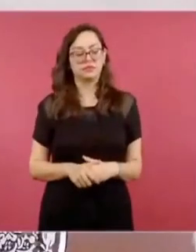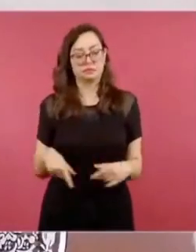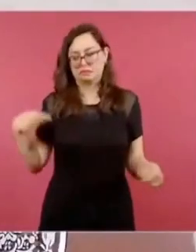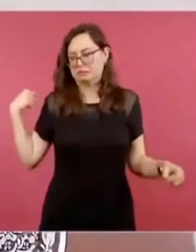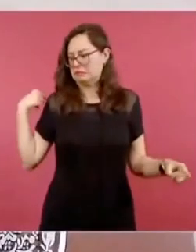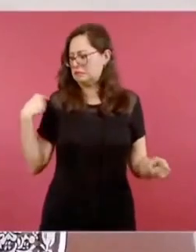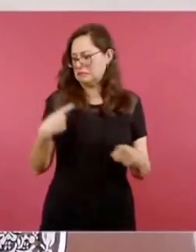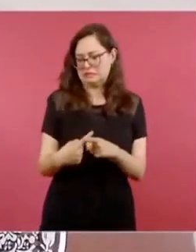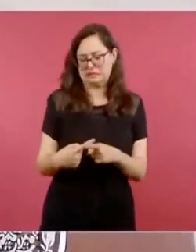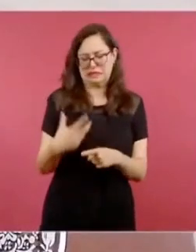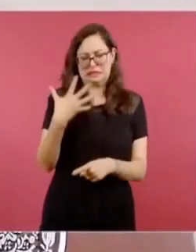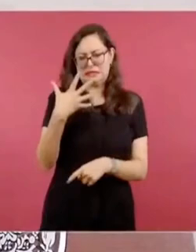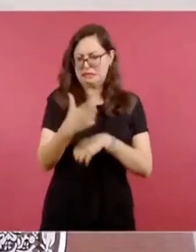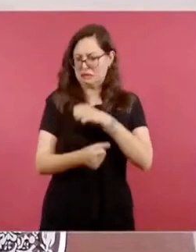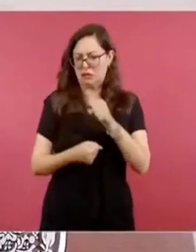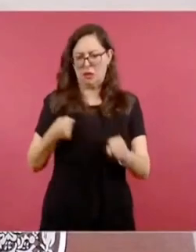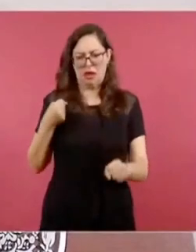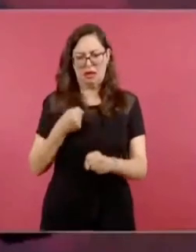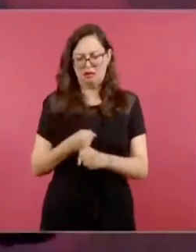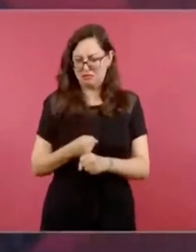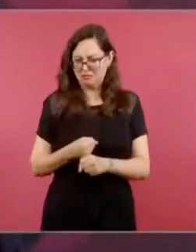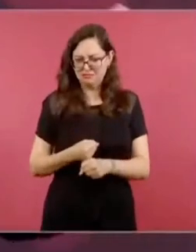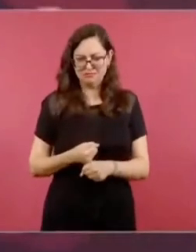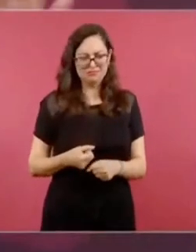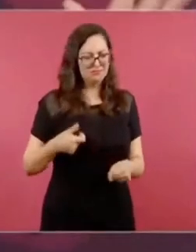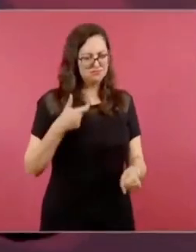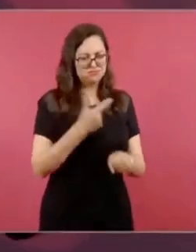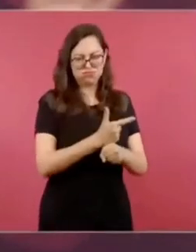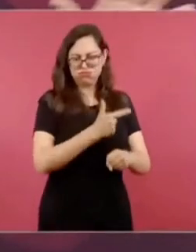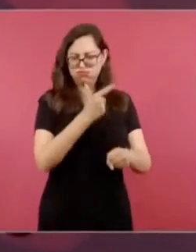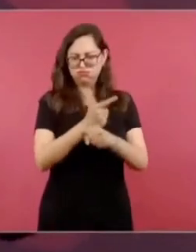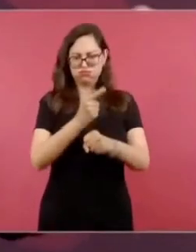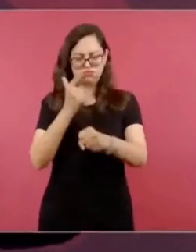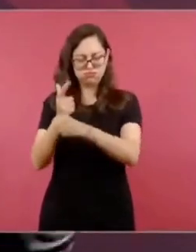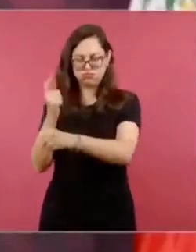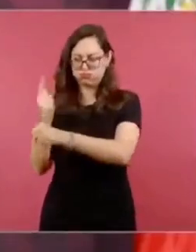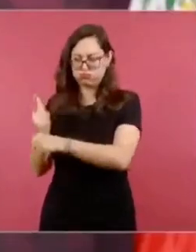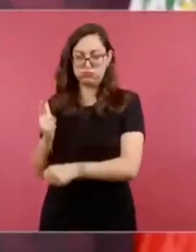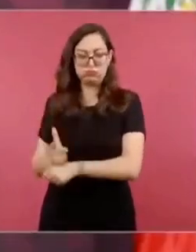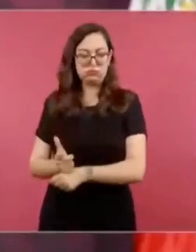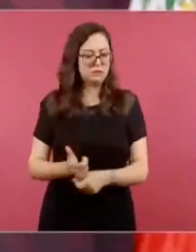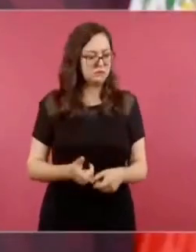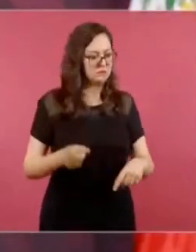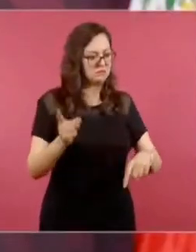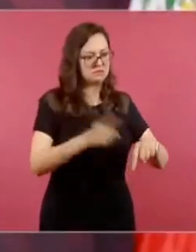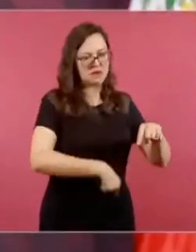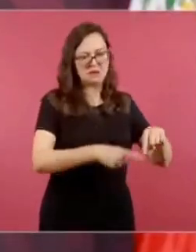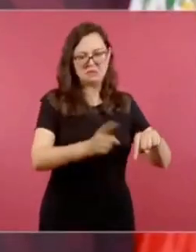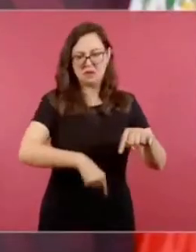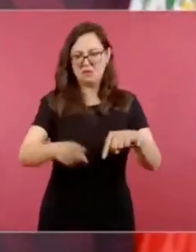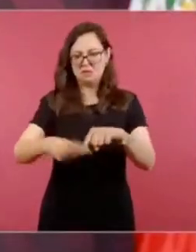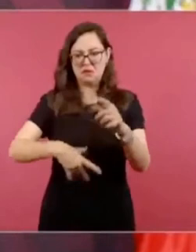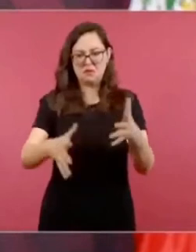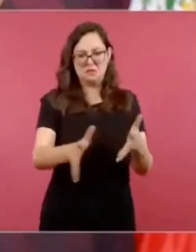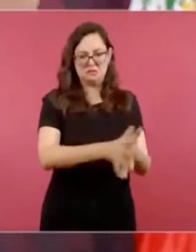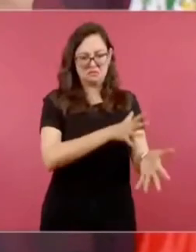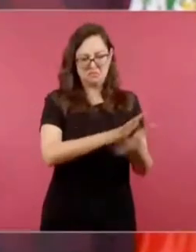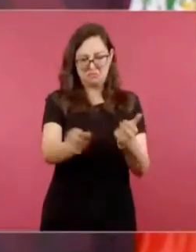Antes no se destruían prácticamente laboratorios, podemos